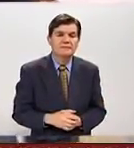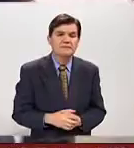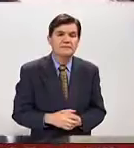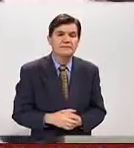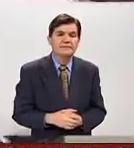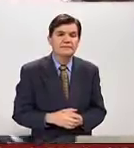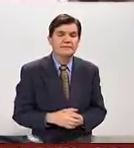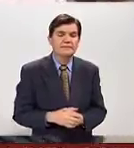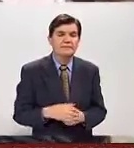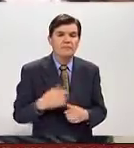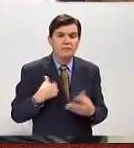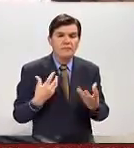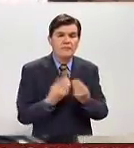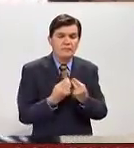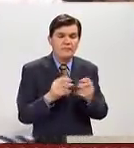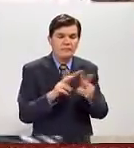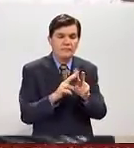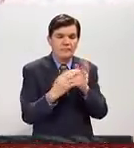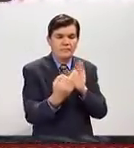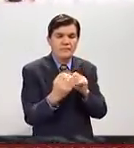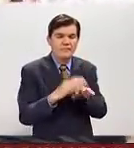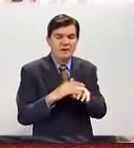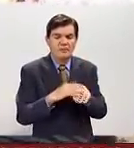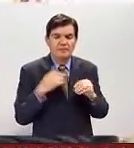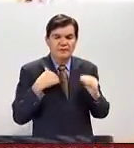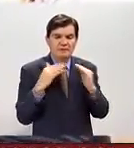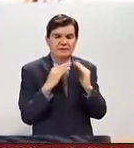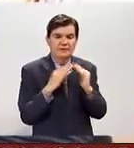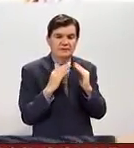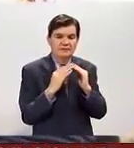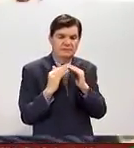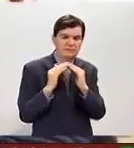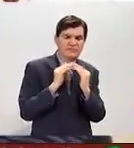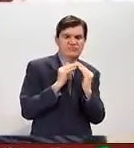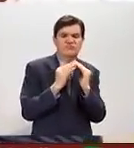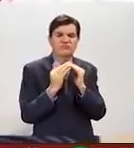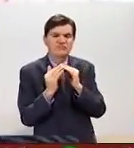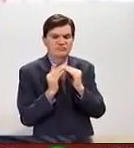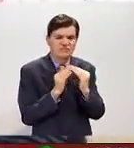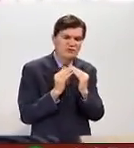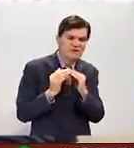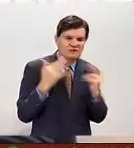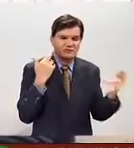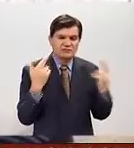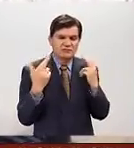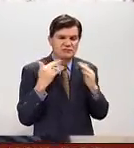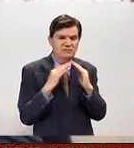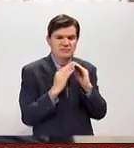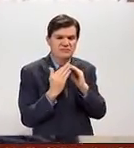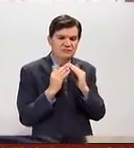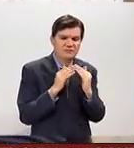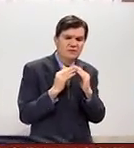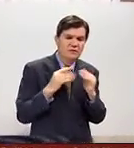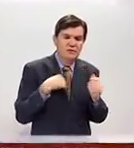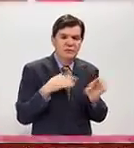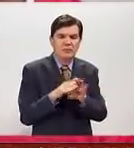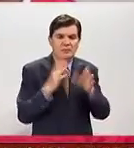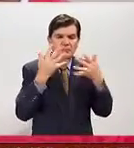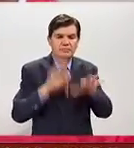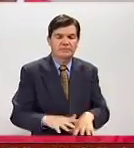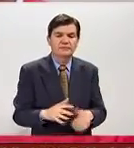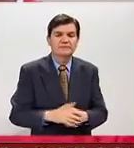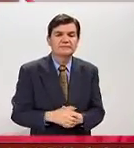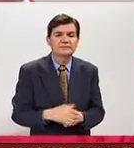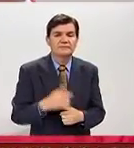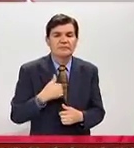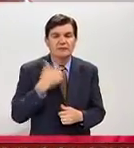Pero mi vecino dice que mi casa comenzaba a cimbrar para allí y para acá. Ya estaban esperando no haberla caer. Ya